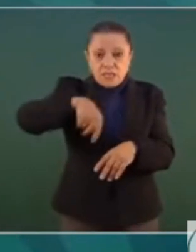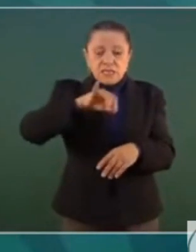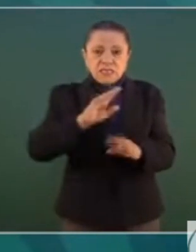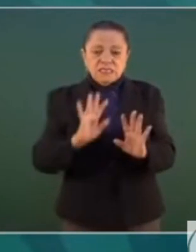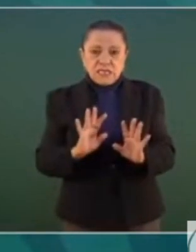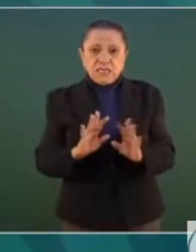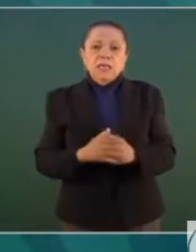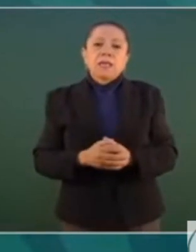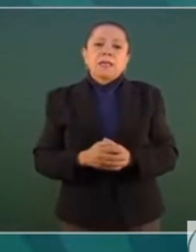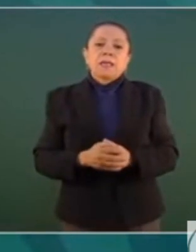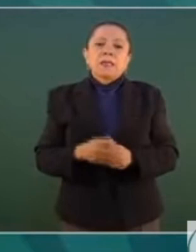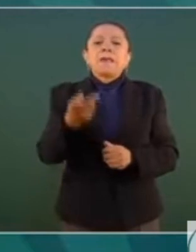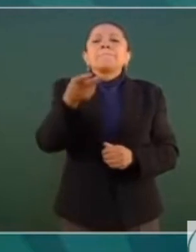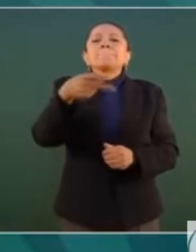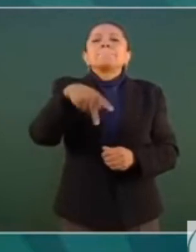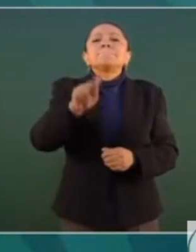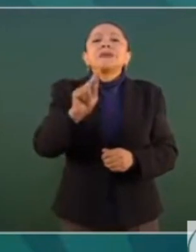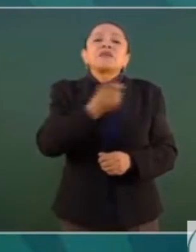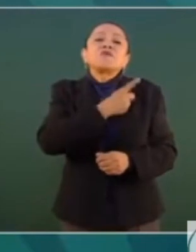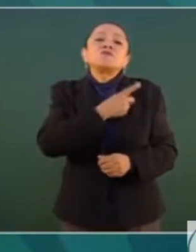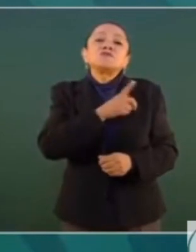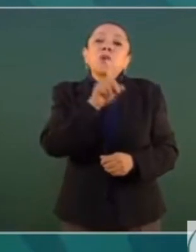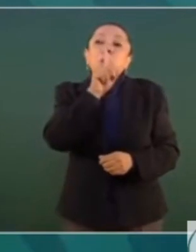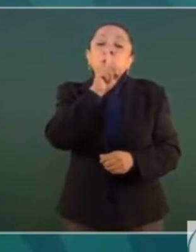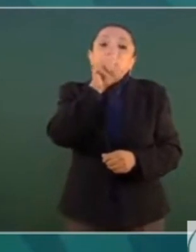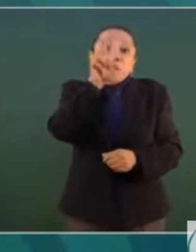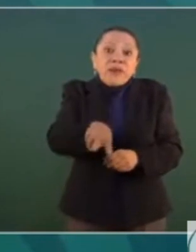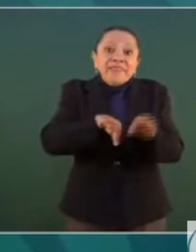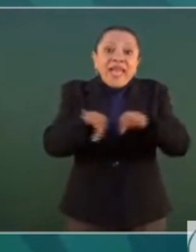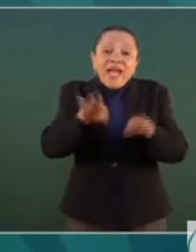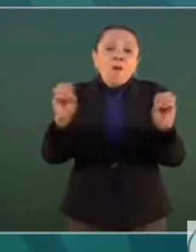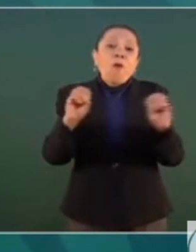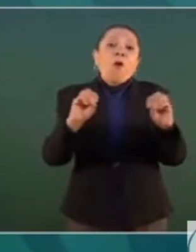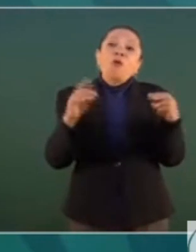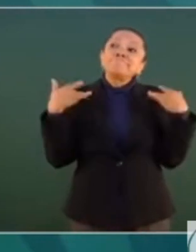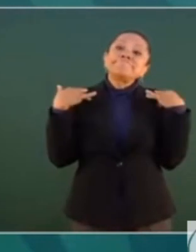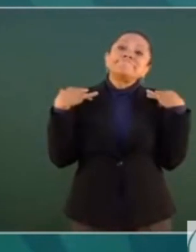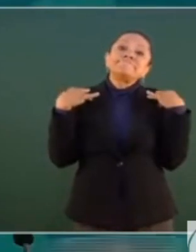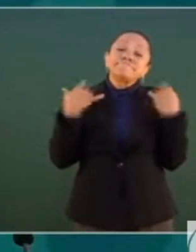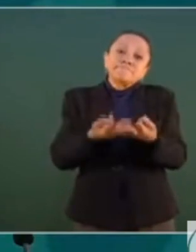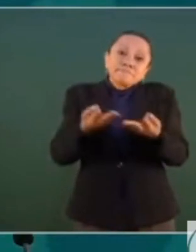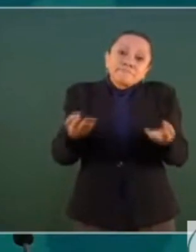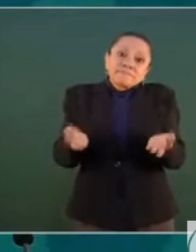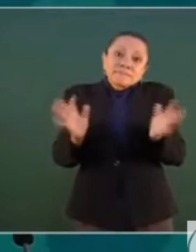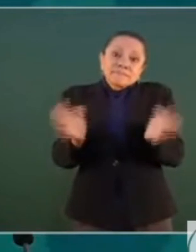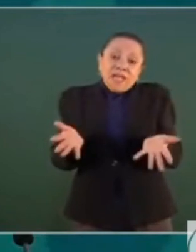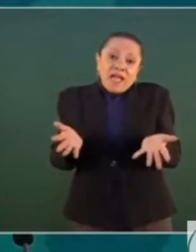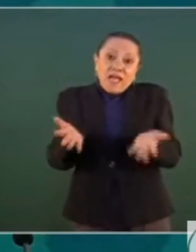pero se ha estado nada más especulando, porque no ha habido ni exploración ni explotación,